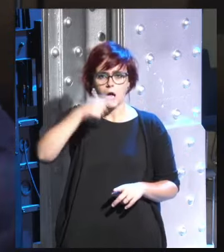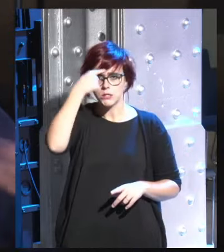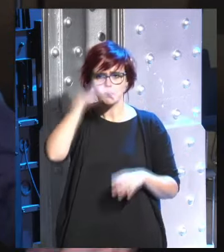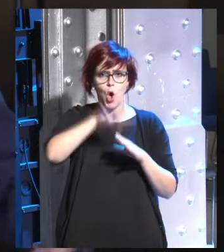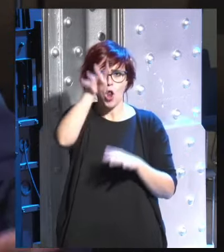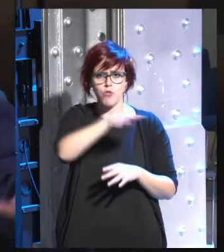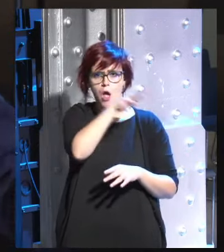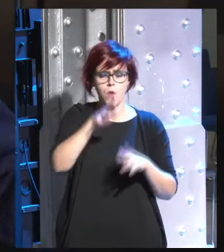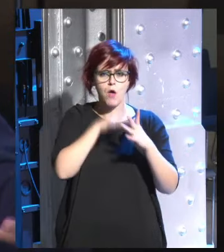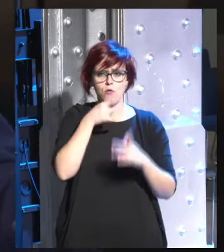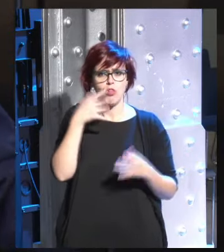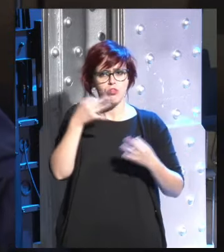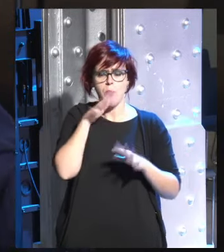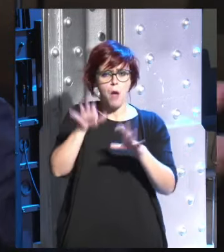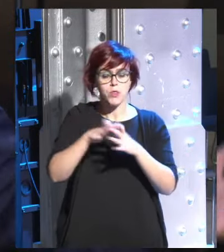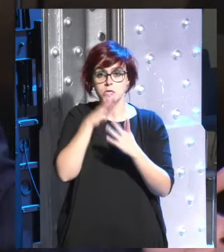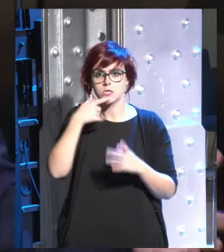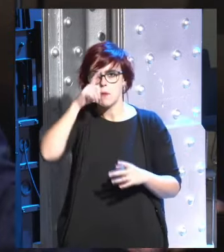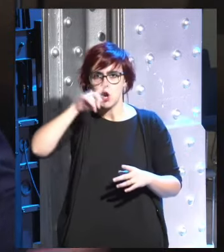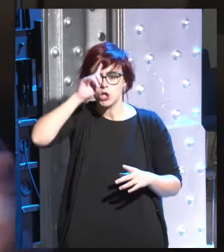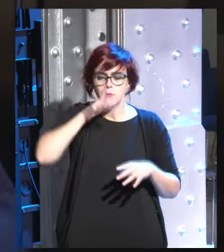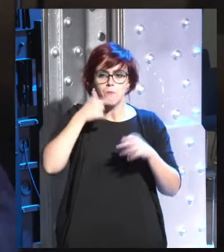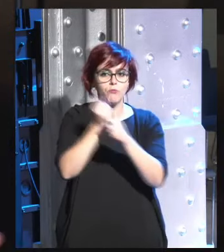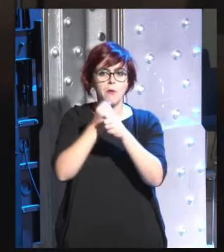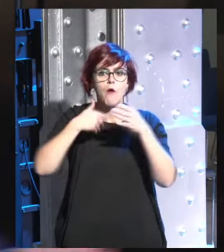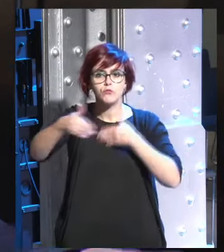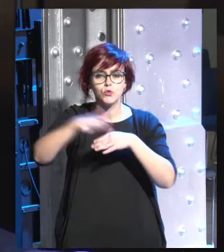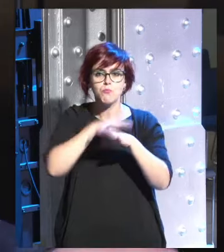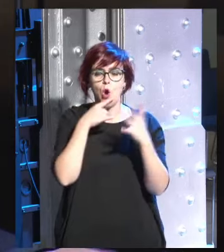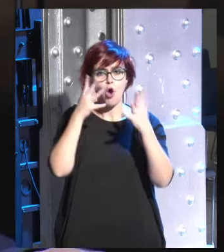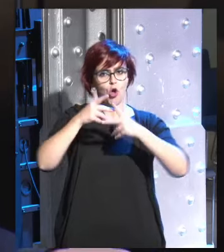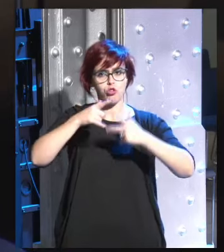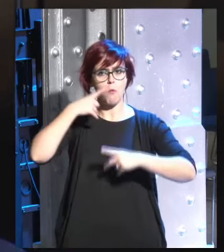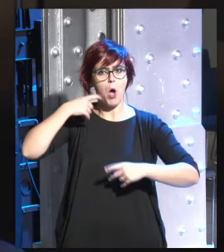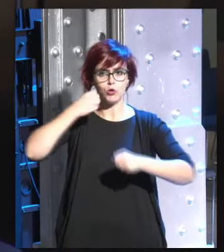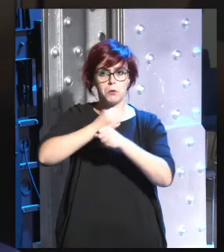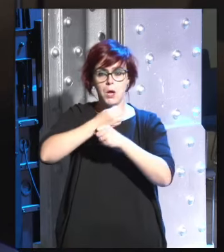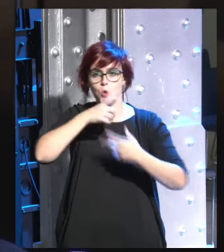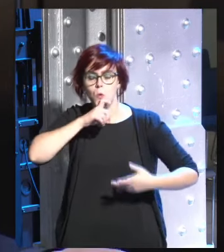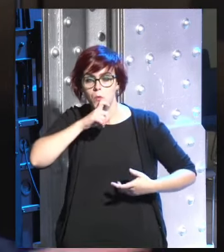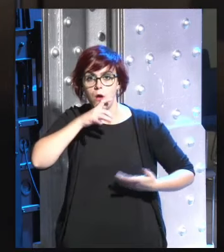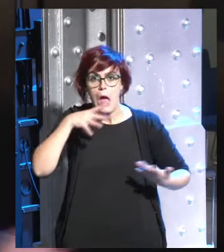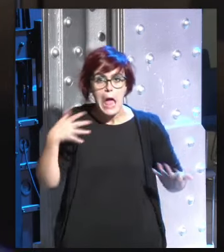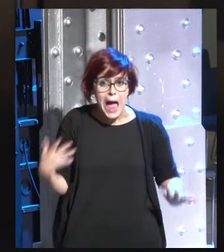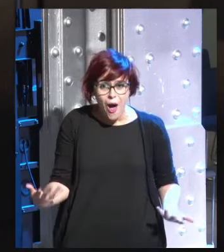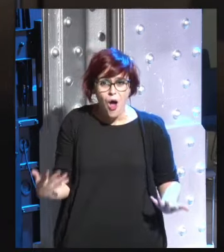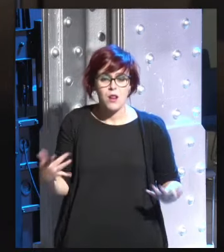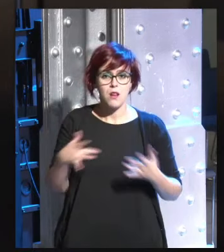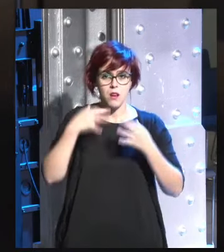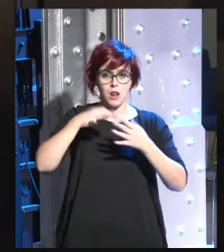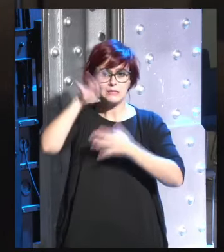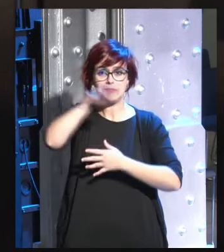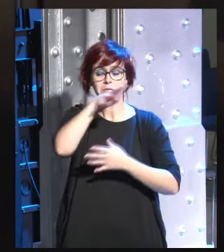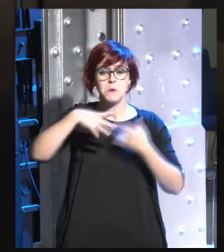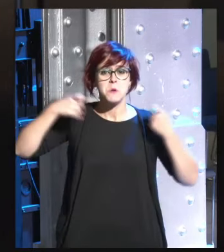si no sabemos tablas de logaritmos de memoria cómo vamos a poder trabajar como contable en un banco pero es que hoy nadie necesita esas tablas de